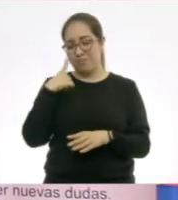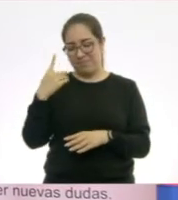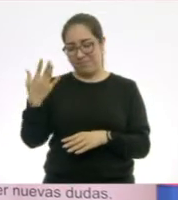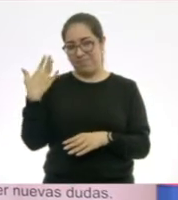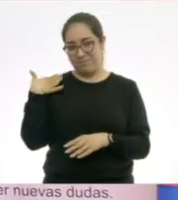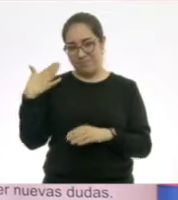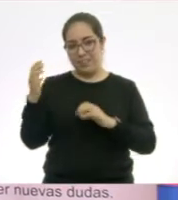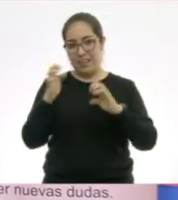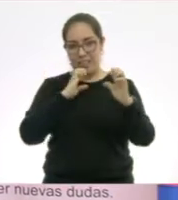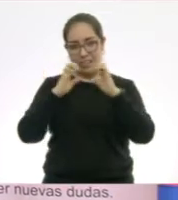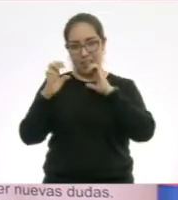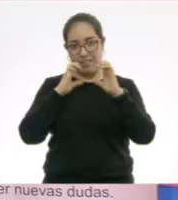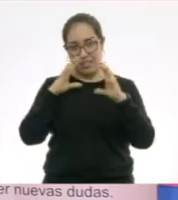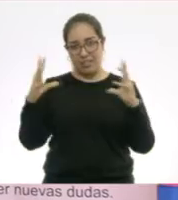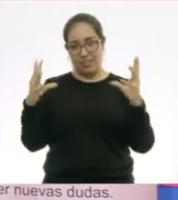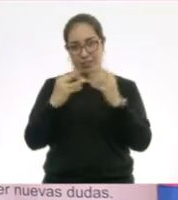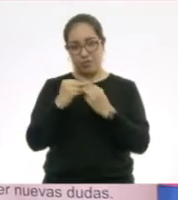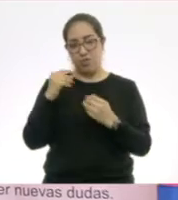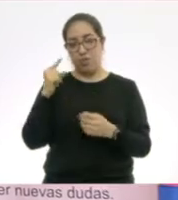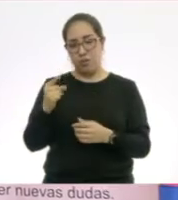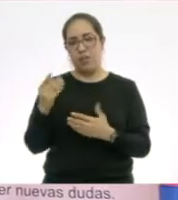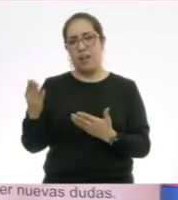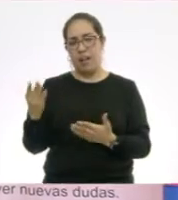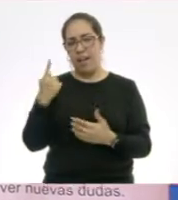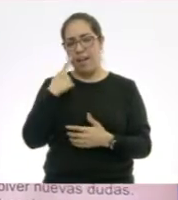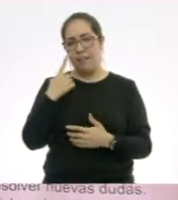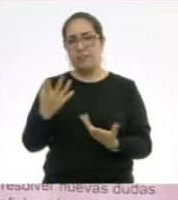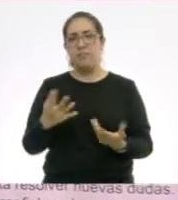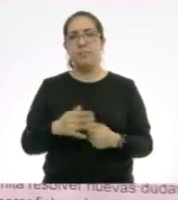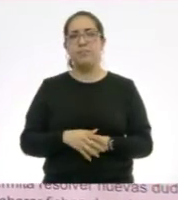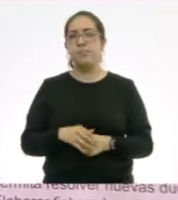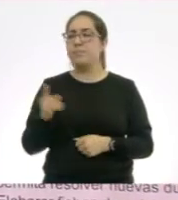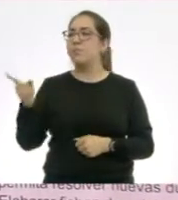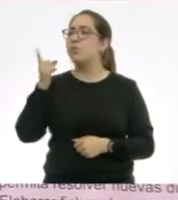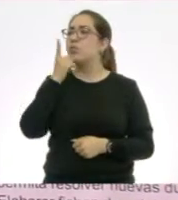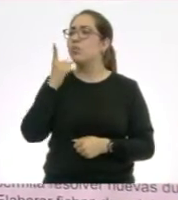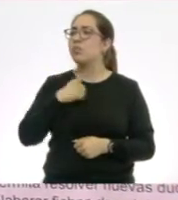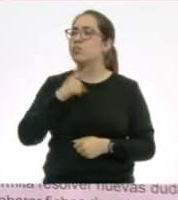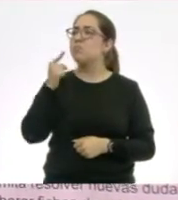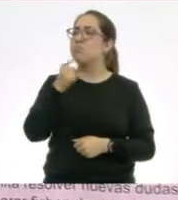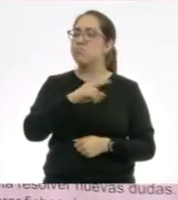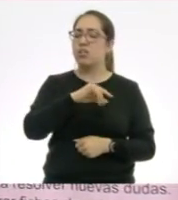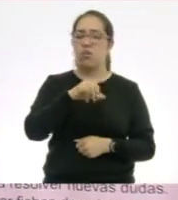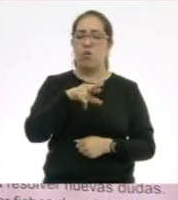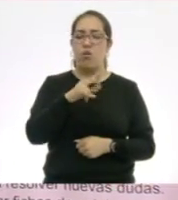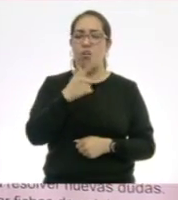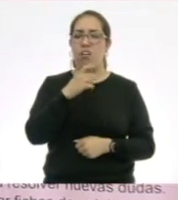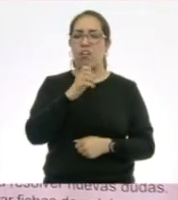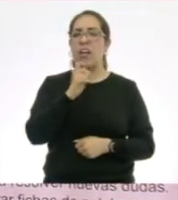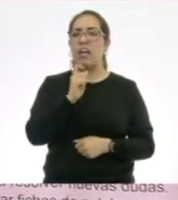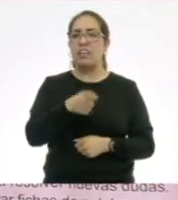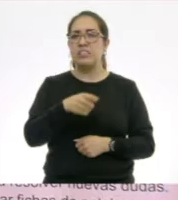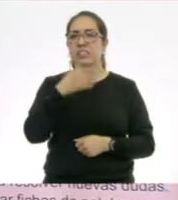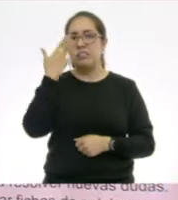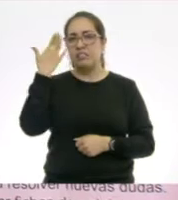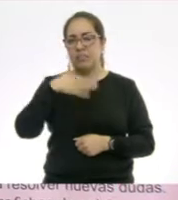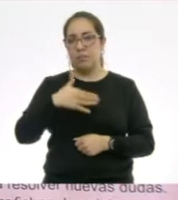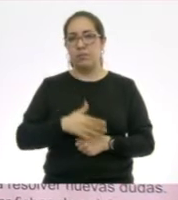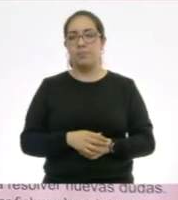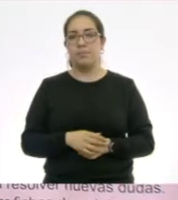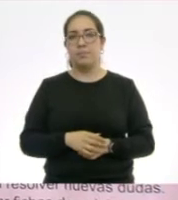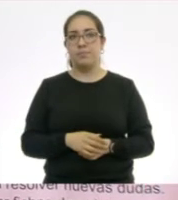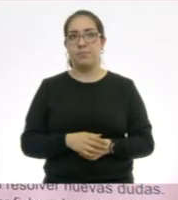entrevista que tuvimos con él. ¿Sí? Adelante. Entonces, ¿me puedes decir qué es lo que sabe? Jorge, me lo pasas, por favor. Sí.